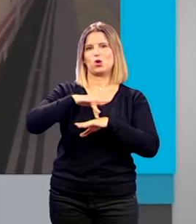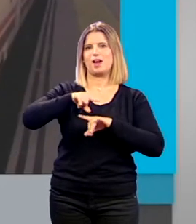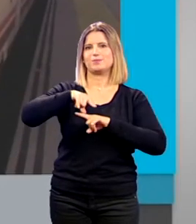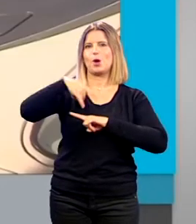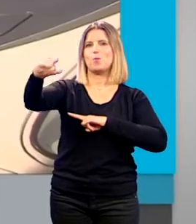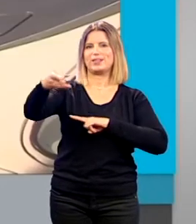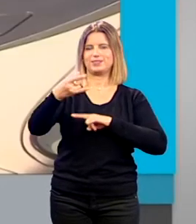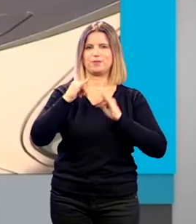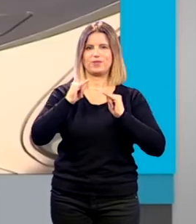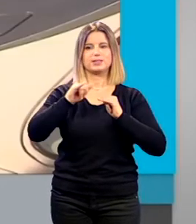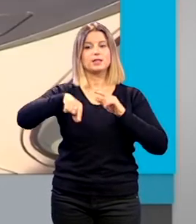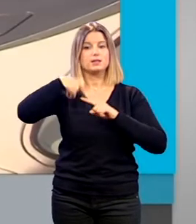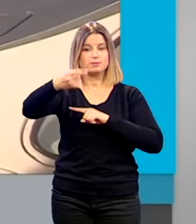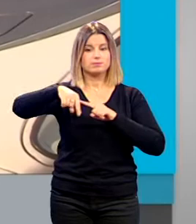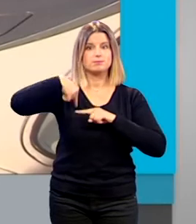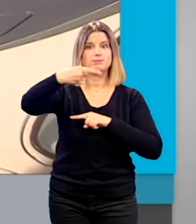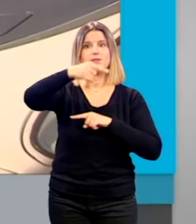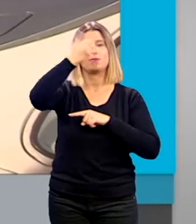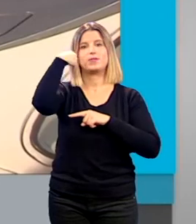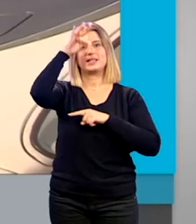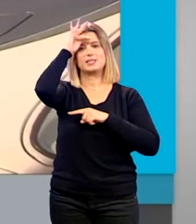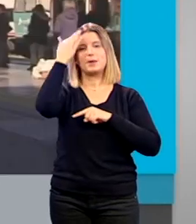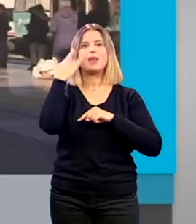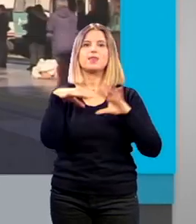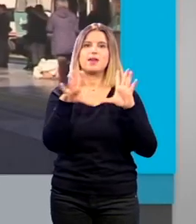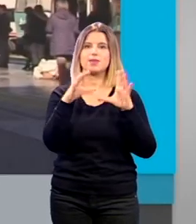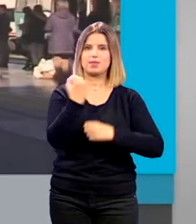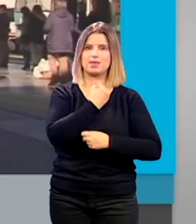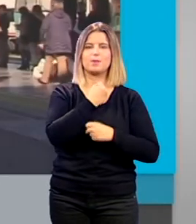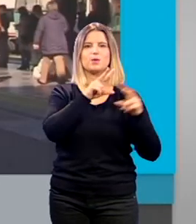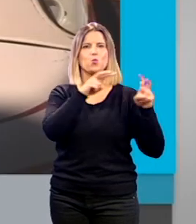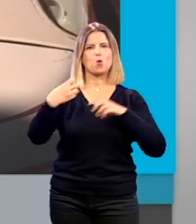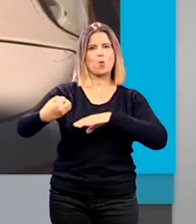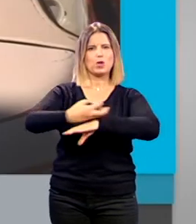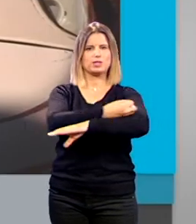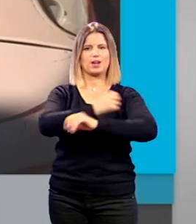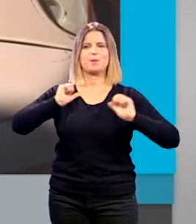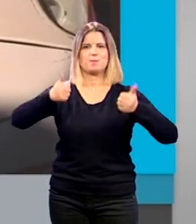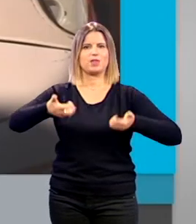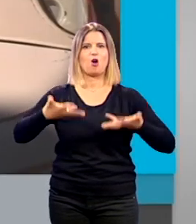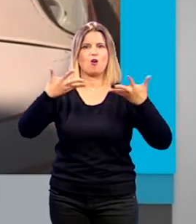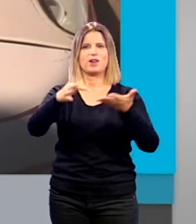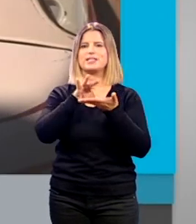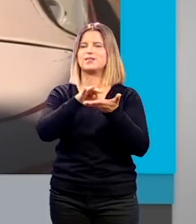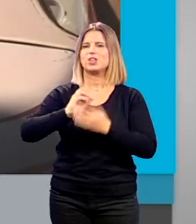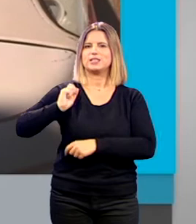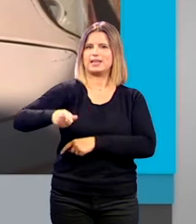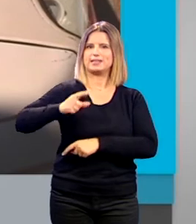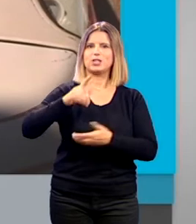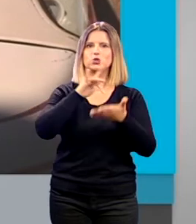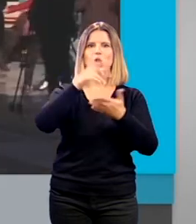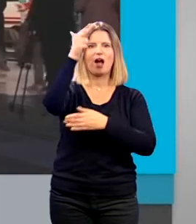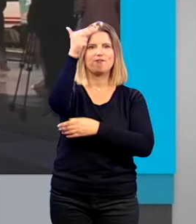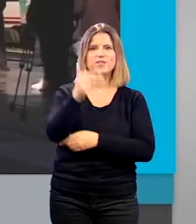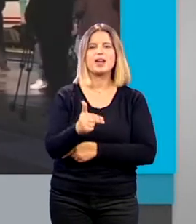A partir del fin de semana siguiente el del 10 de diciembre los nuevos trenes comenzarán a prestar servicio de manera regular cada viernes